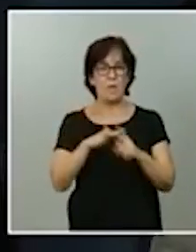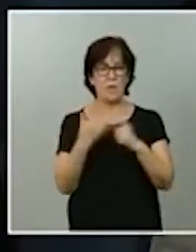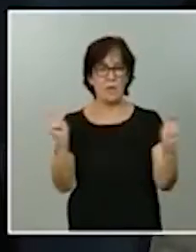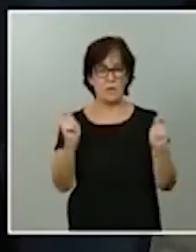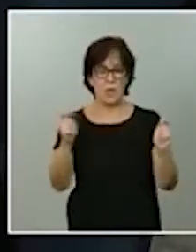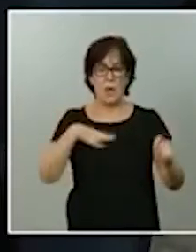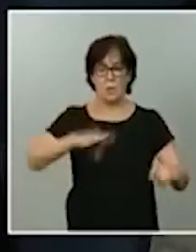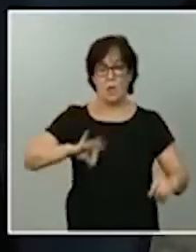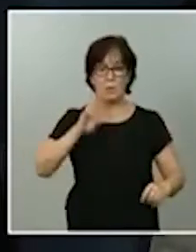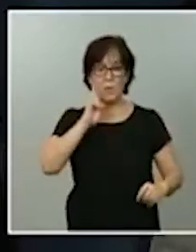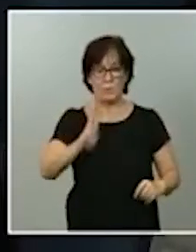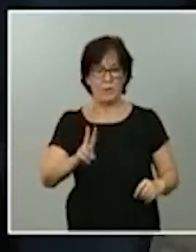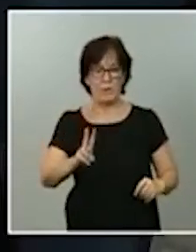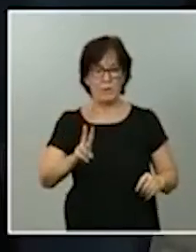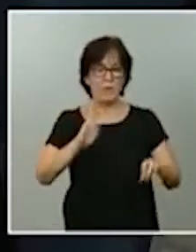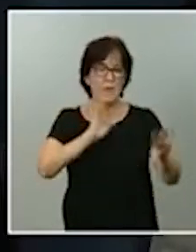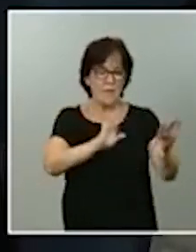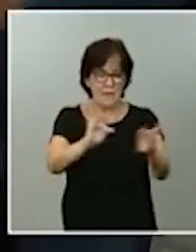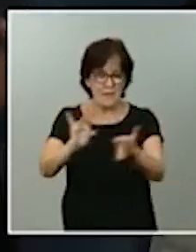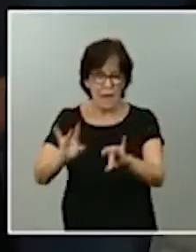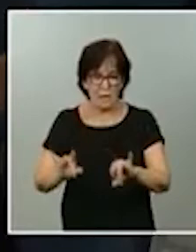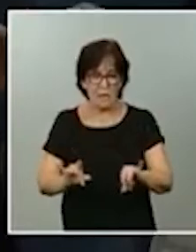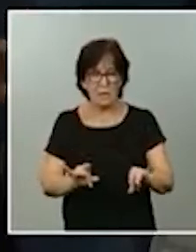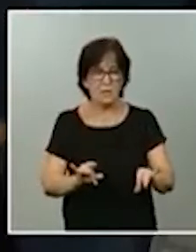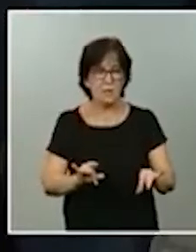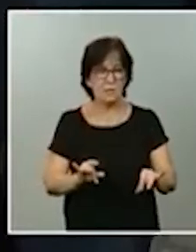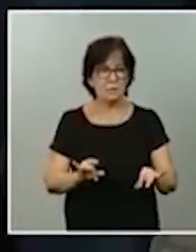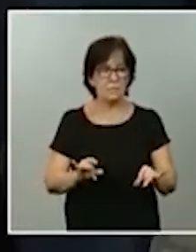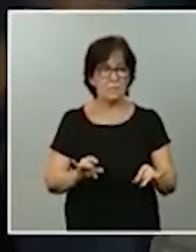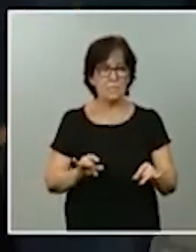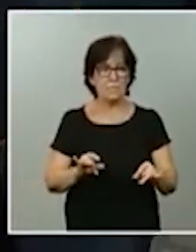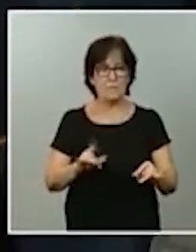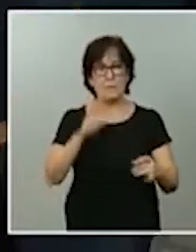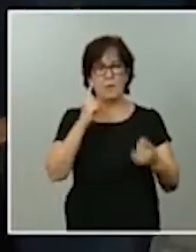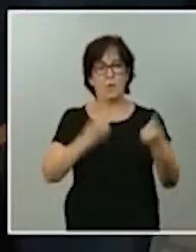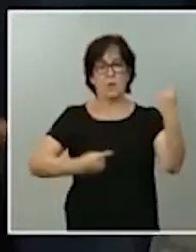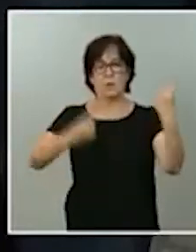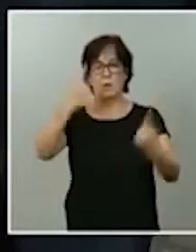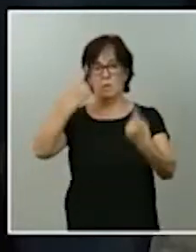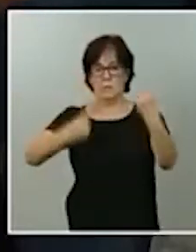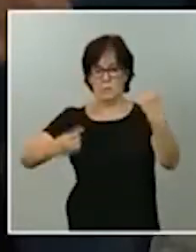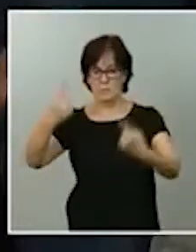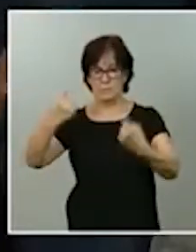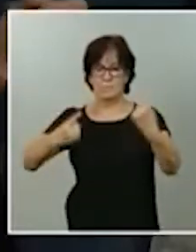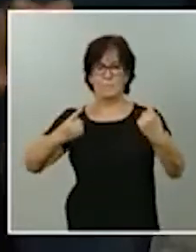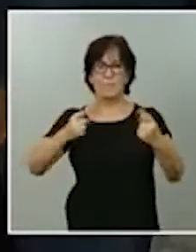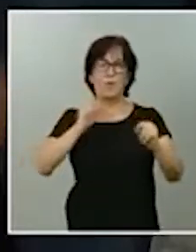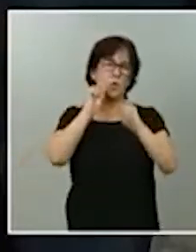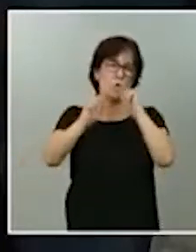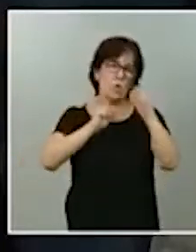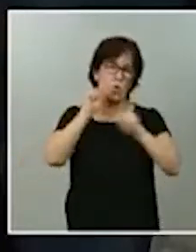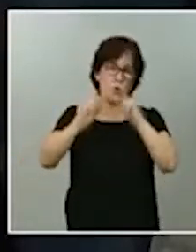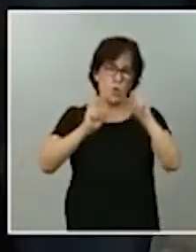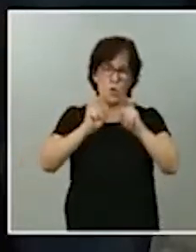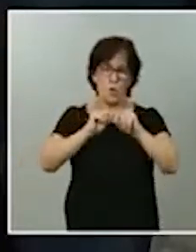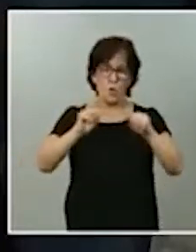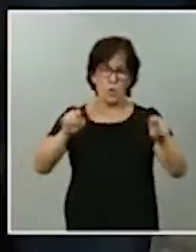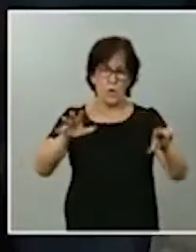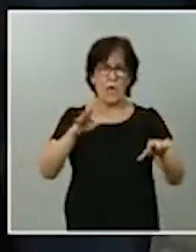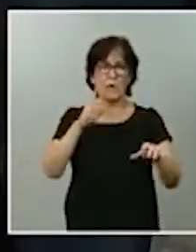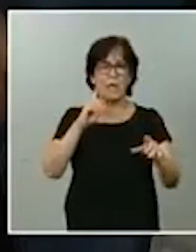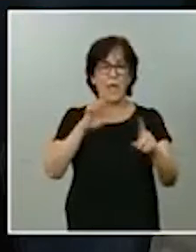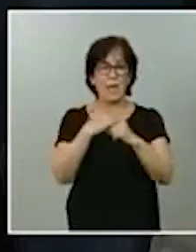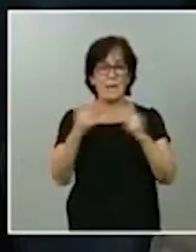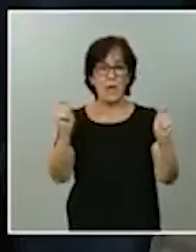con territorios, con determinados casos o con tantos contagios en estado de alarma y otros que no,